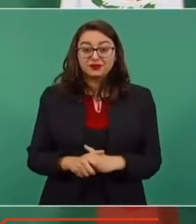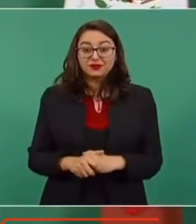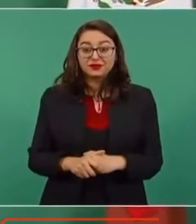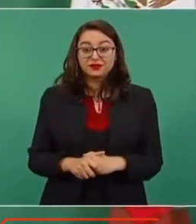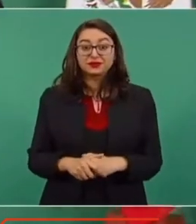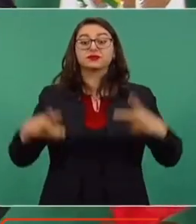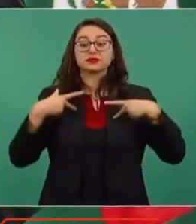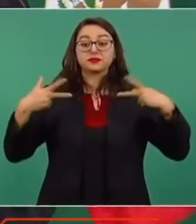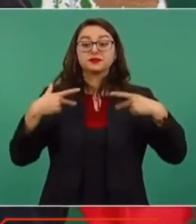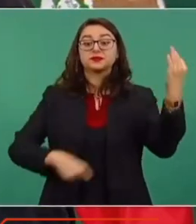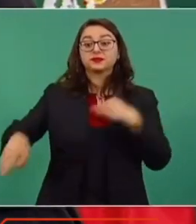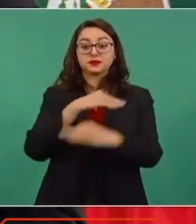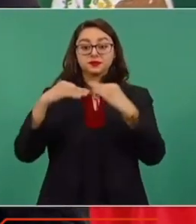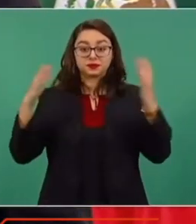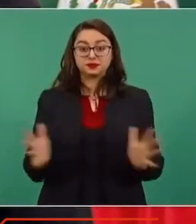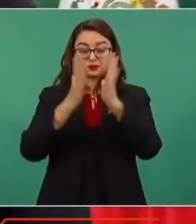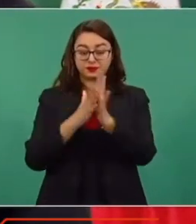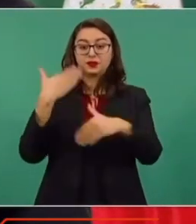Que todos participemos.